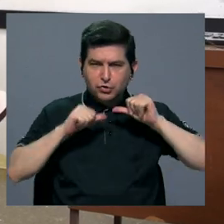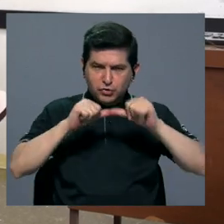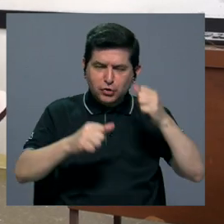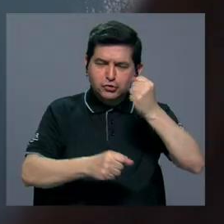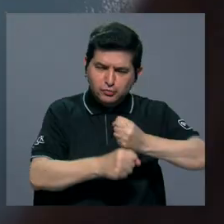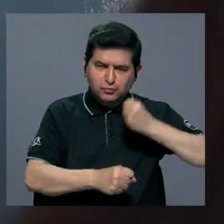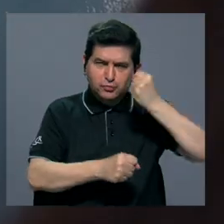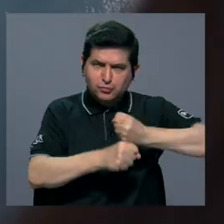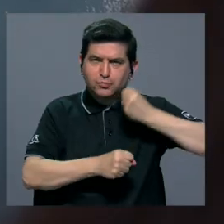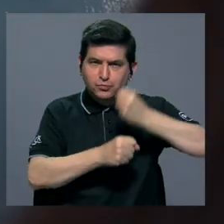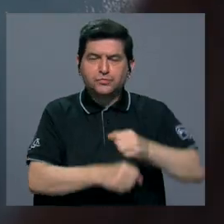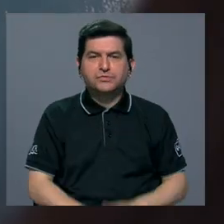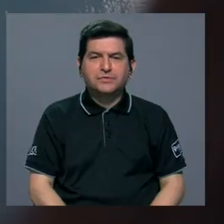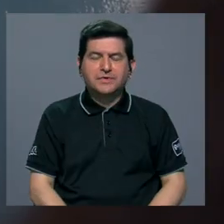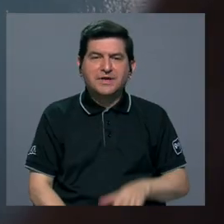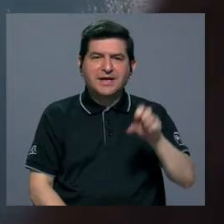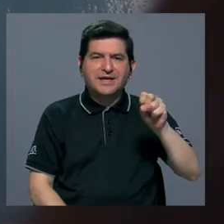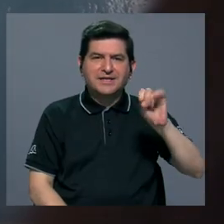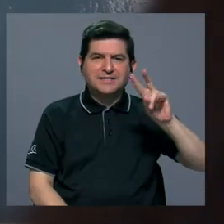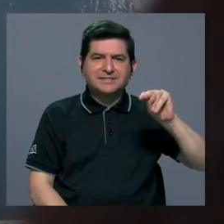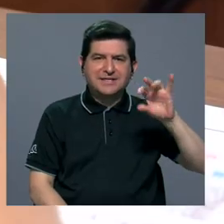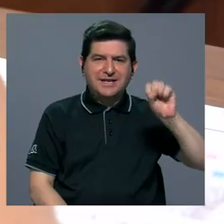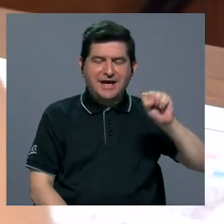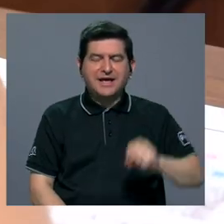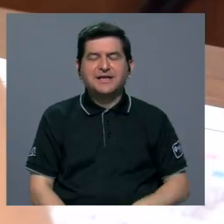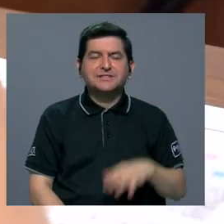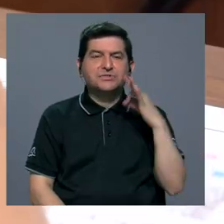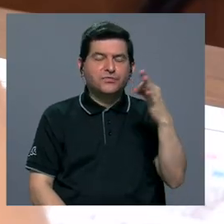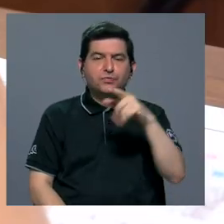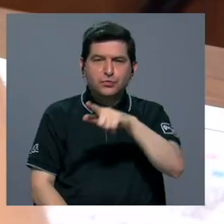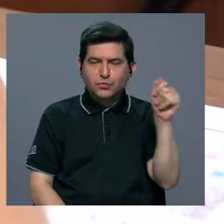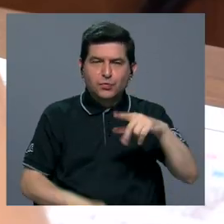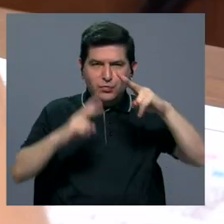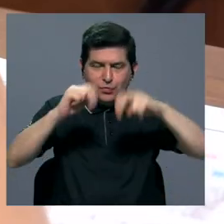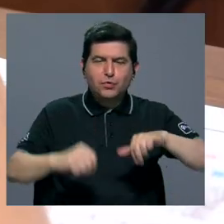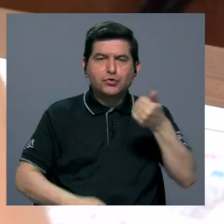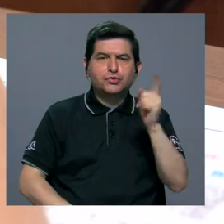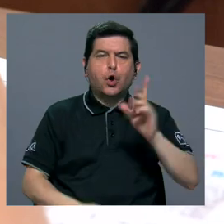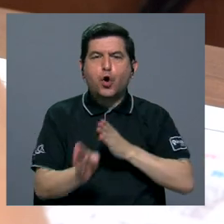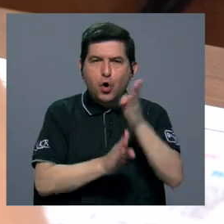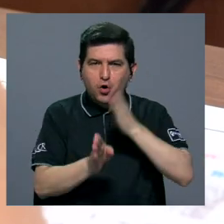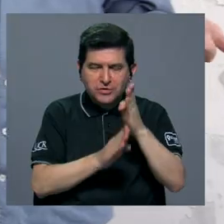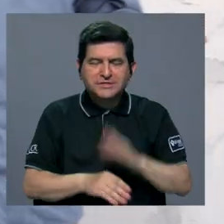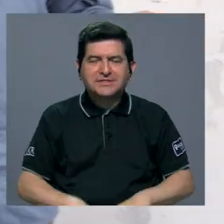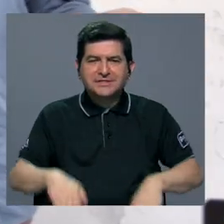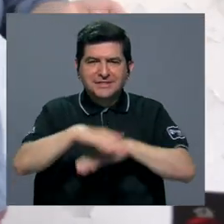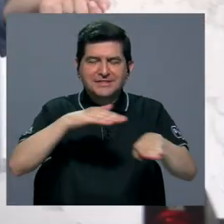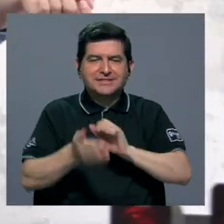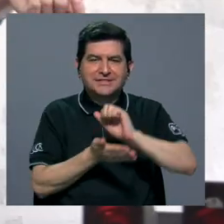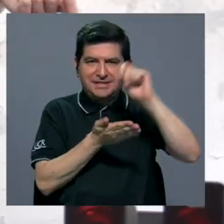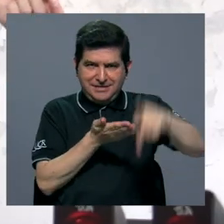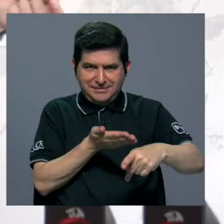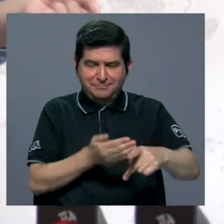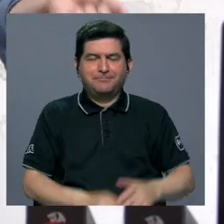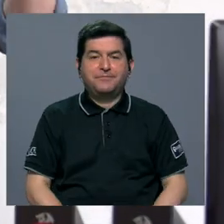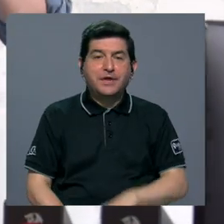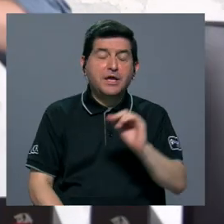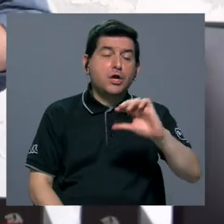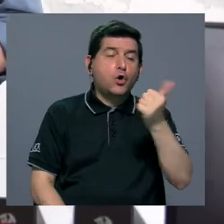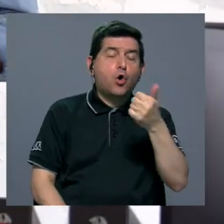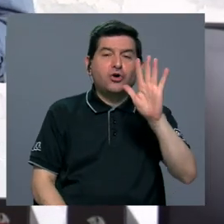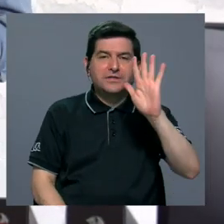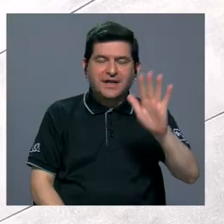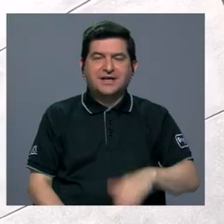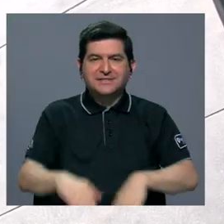trabajando. El Sinaes analizará en los próximos meses a 11 carreras de la sede Rodrigo Facio y a otras